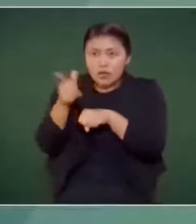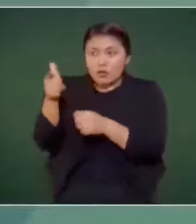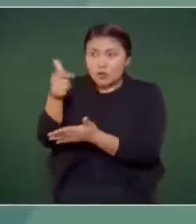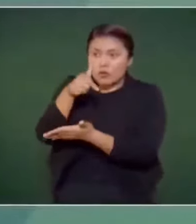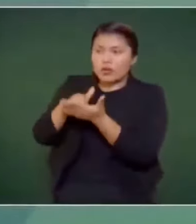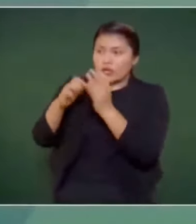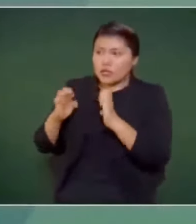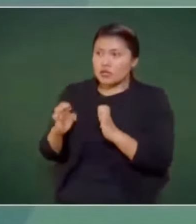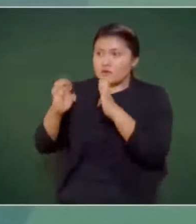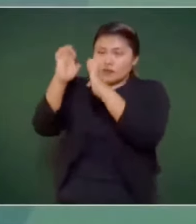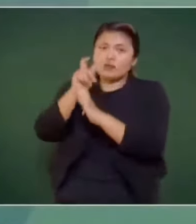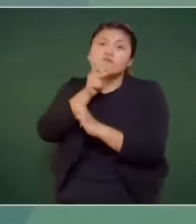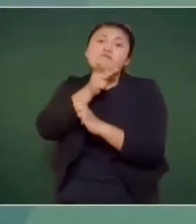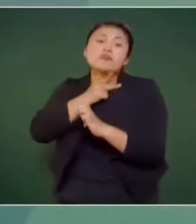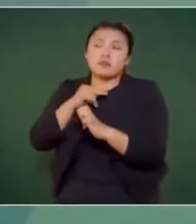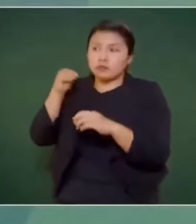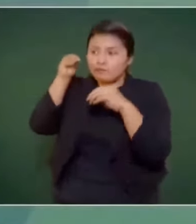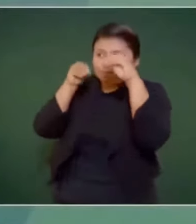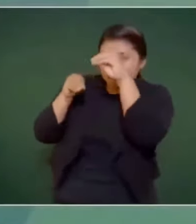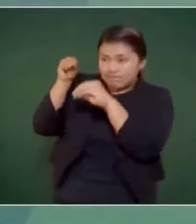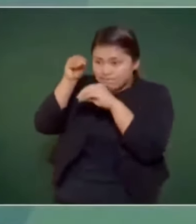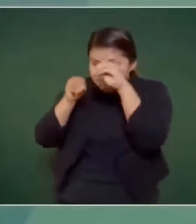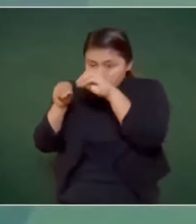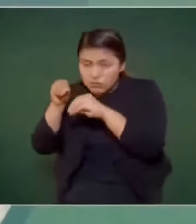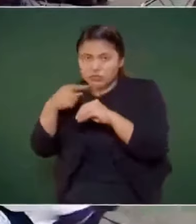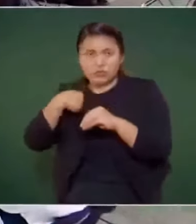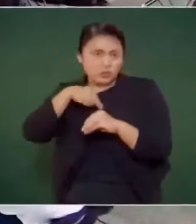en las refinerías.